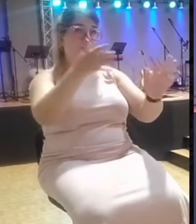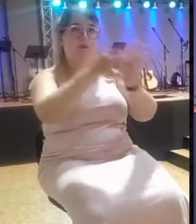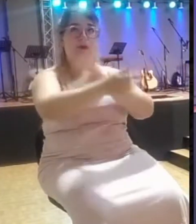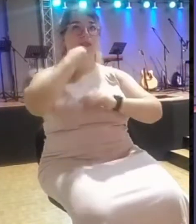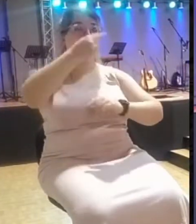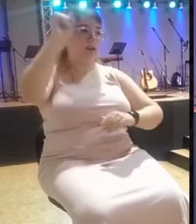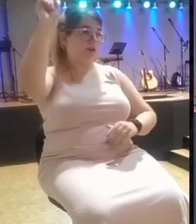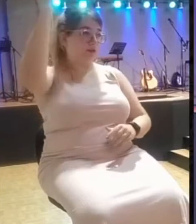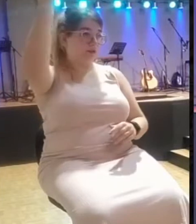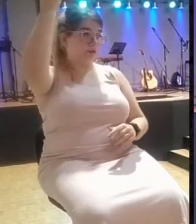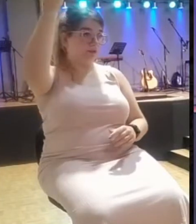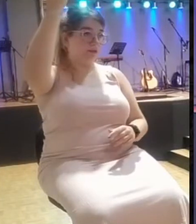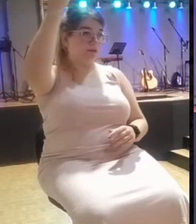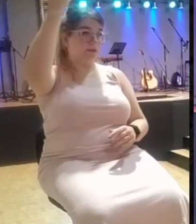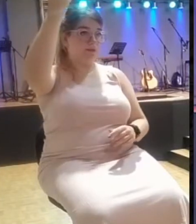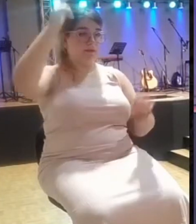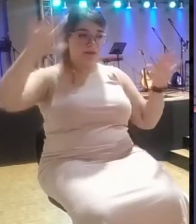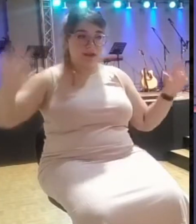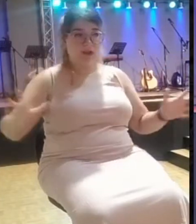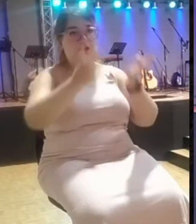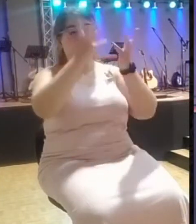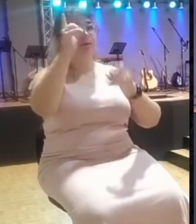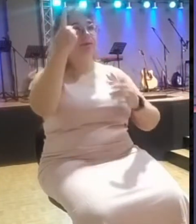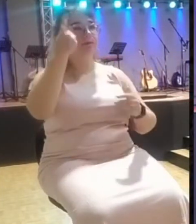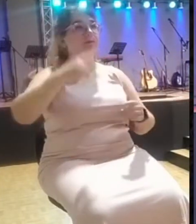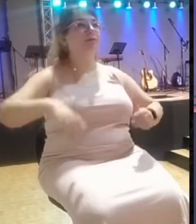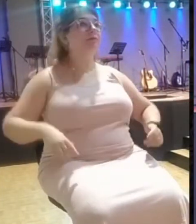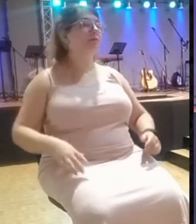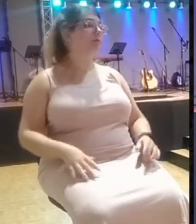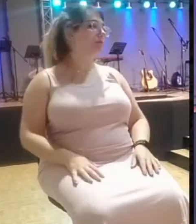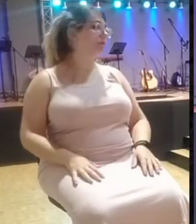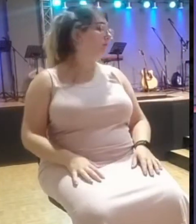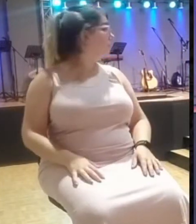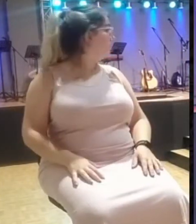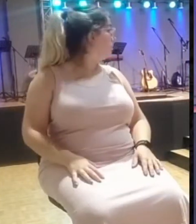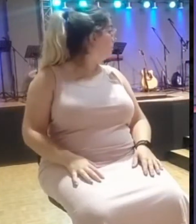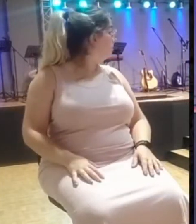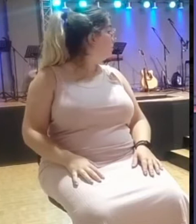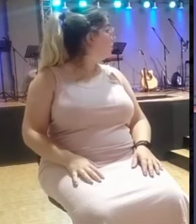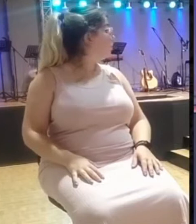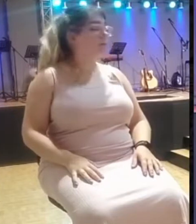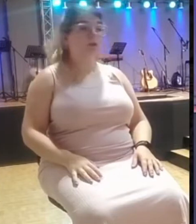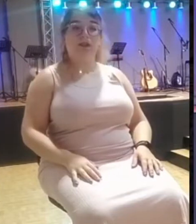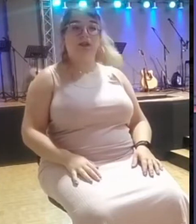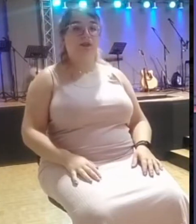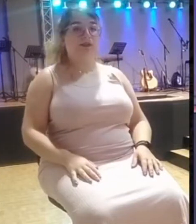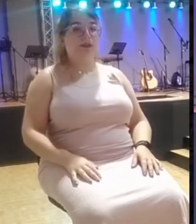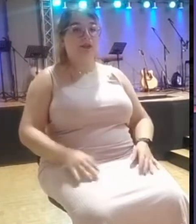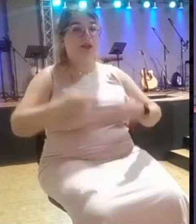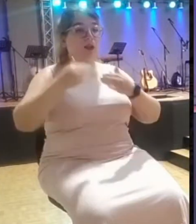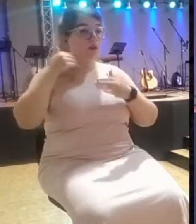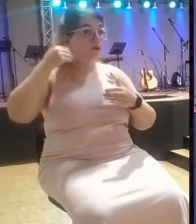¡Aleluya! Grita un fuerte, ¡Gloria a Dios! Y entonces, ¿qué es lo que sucedió? Pues que, claro,